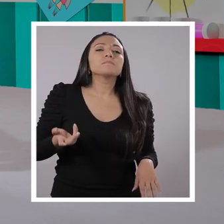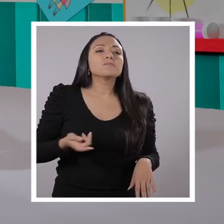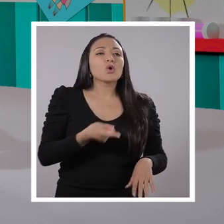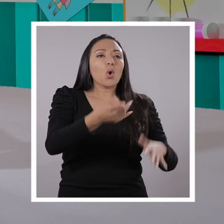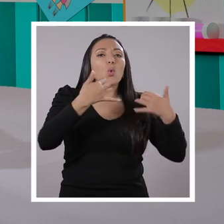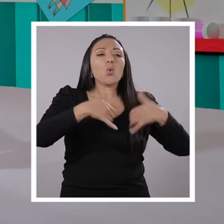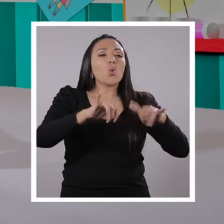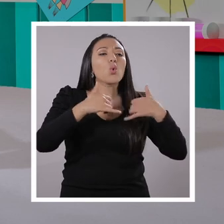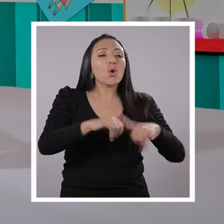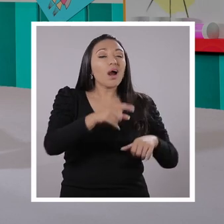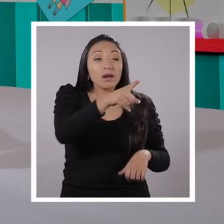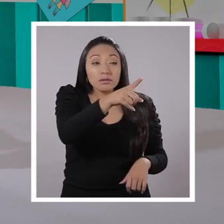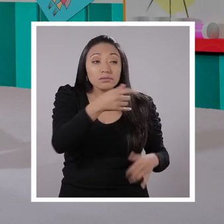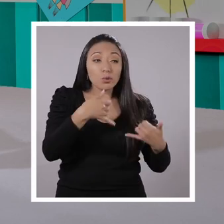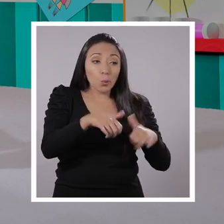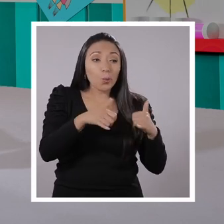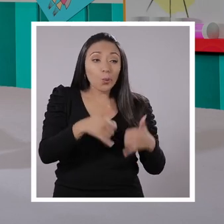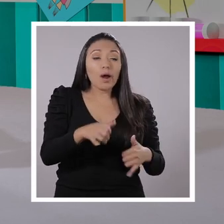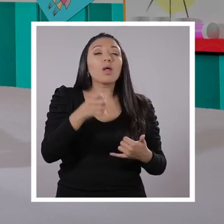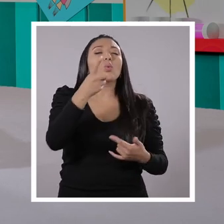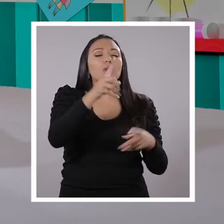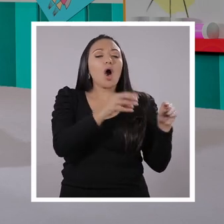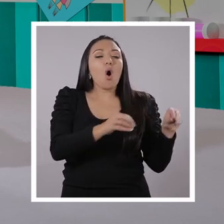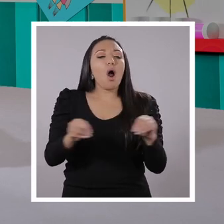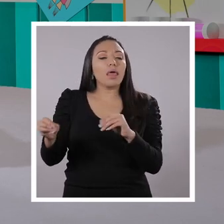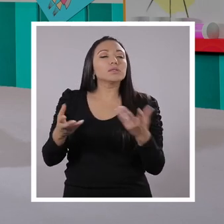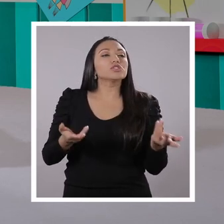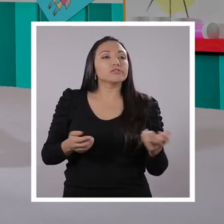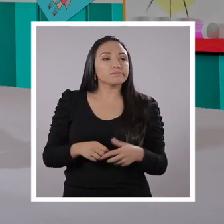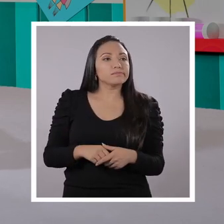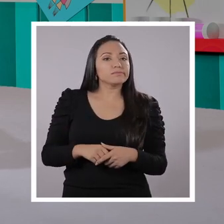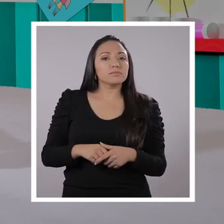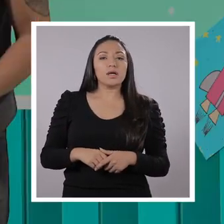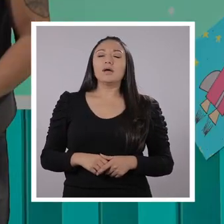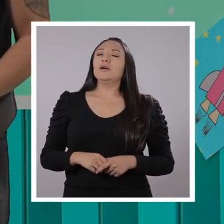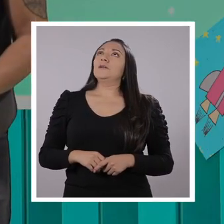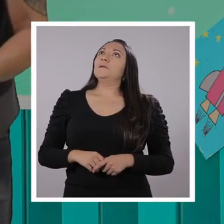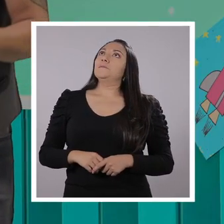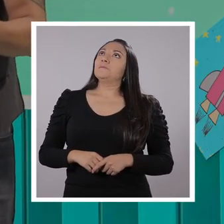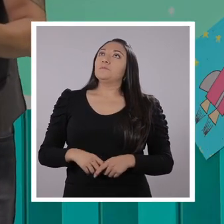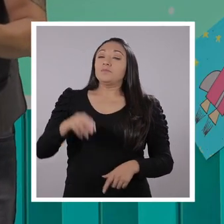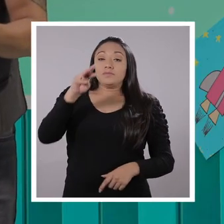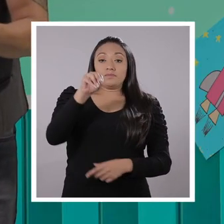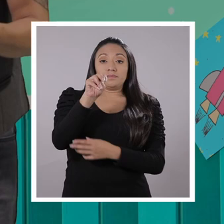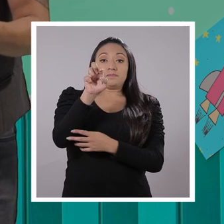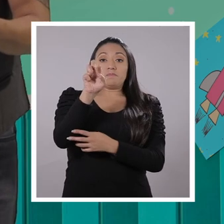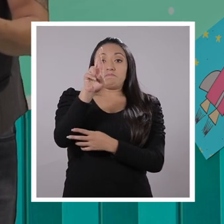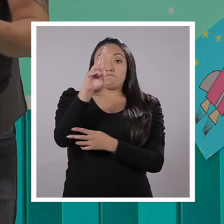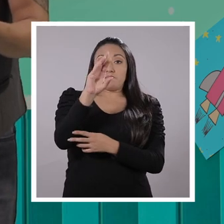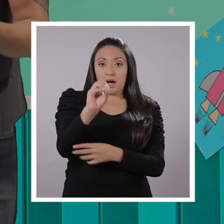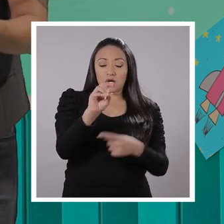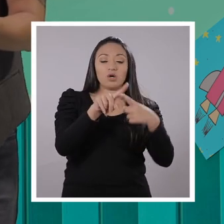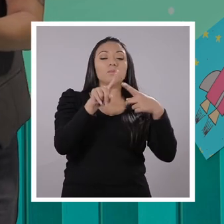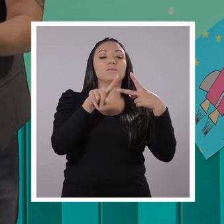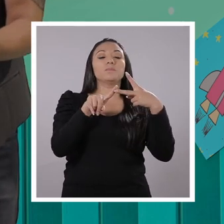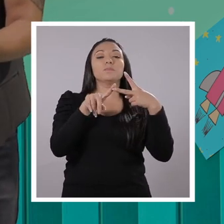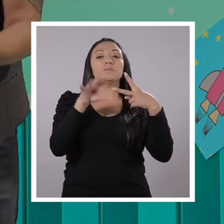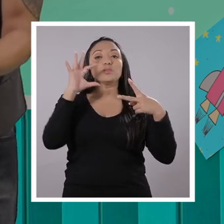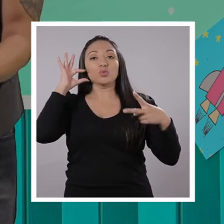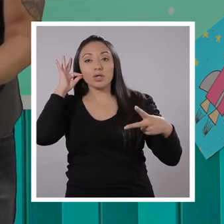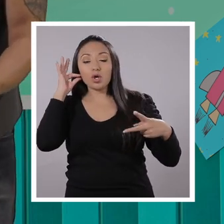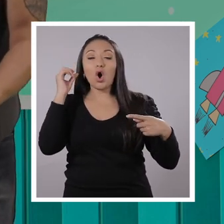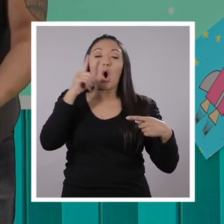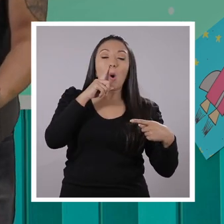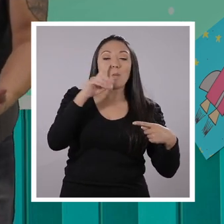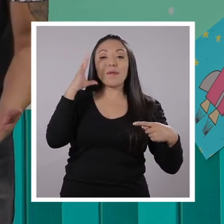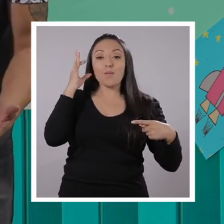Pancho, con... ¿Qué escogiste? El derecho a jugar. El derecho a jugar. A ver. Marco y Julia juegan con su papá